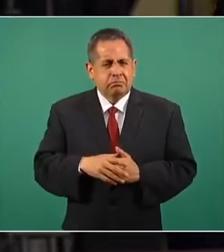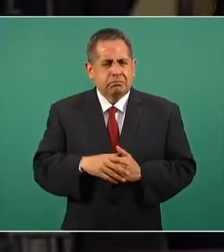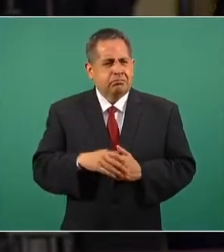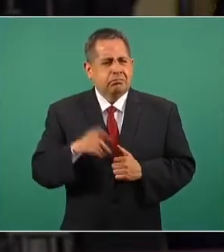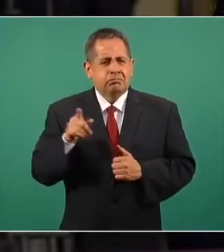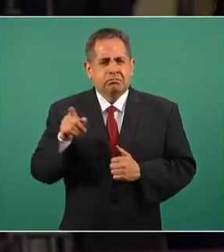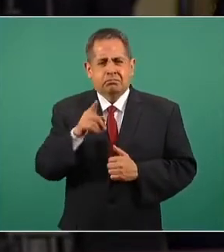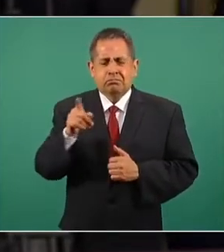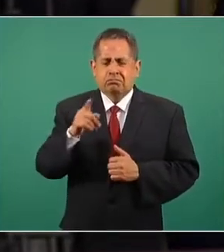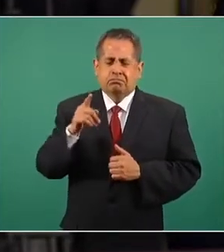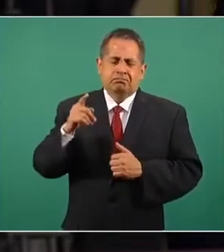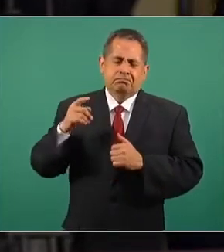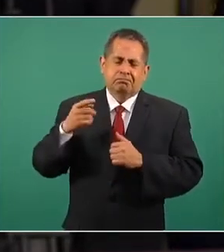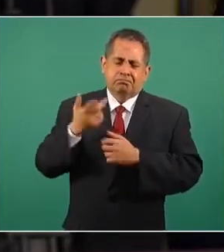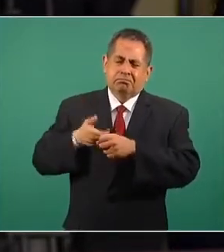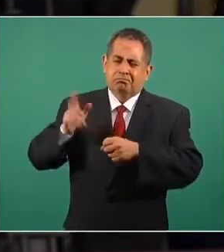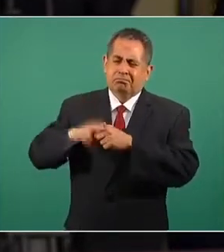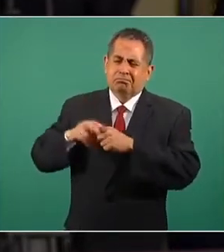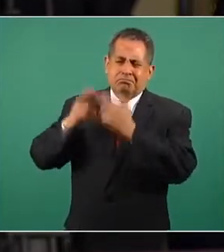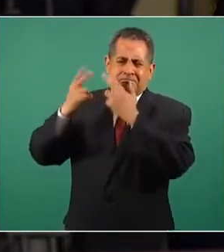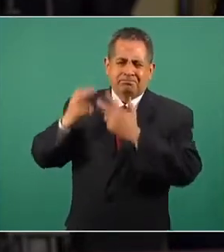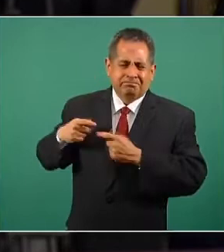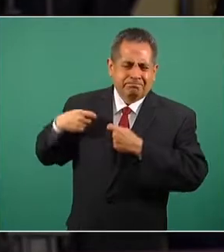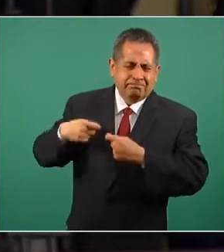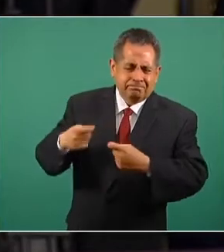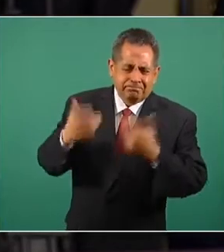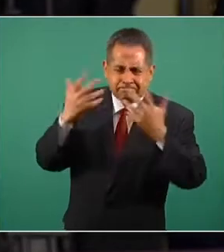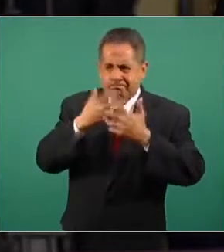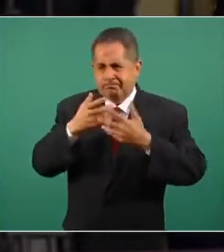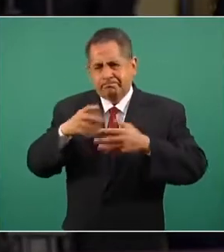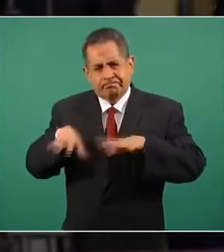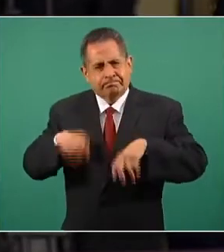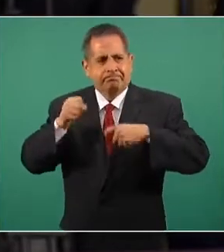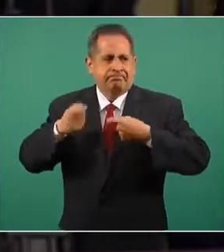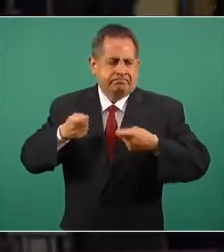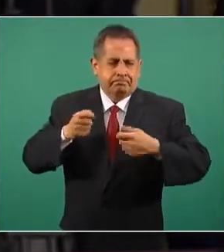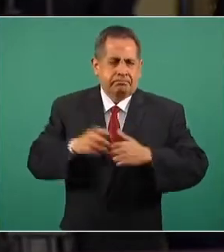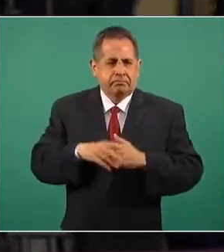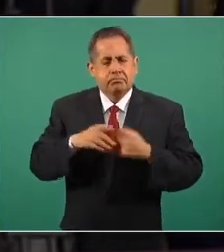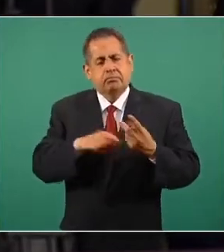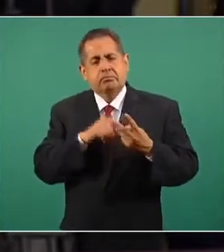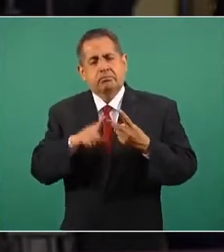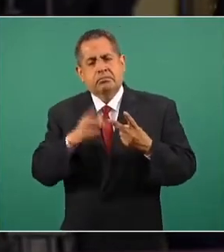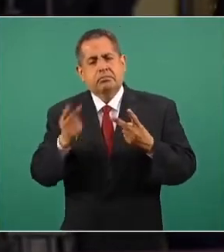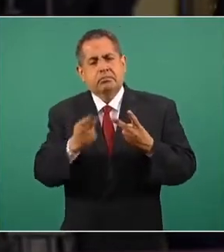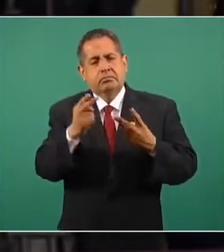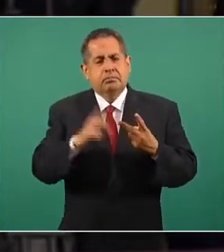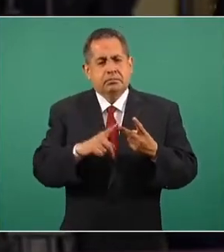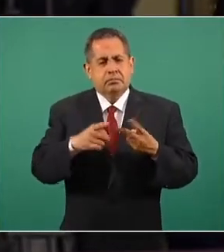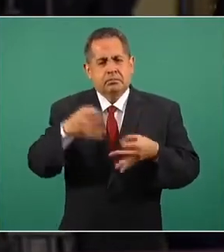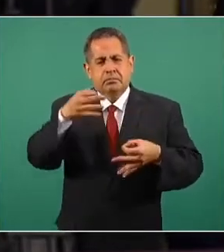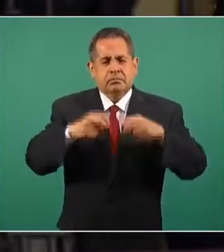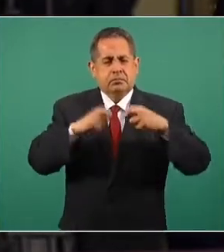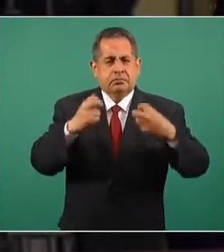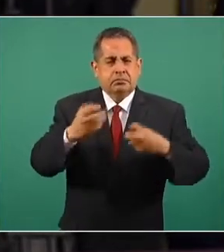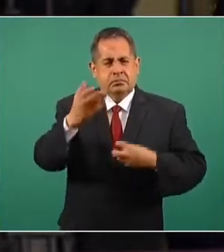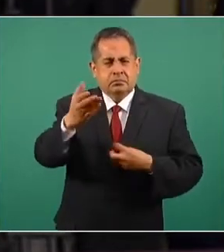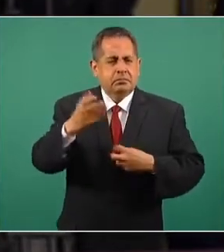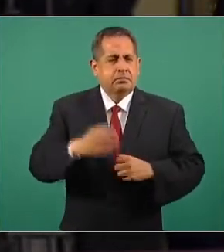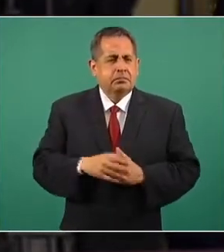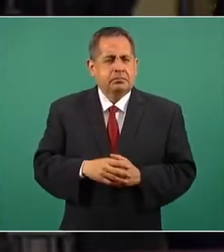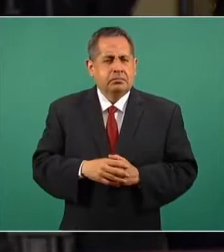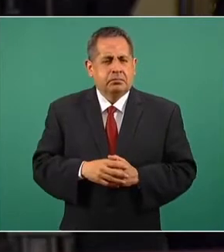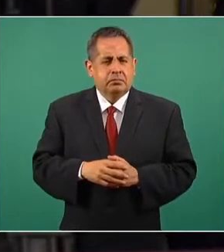sistema colapsado de salud. Y la otra es para usted, magistrada y